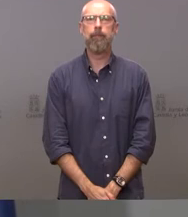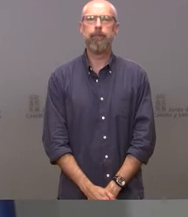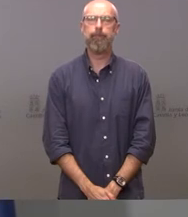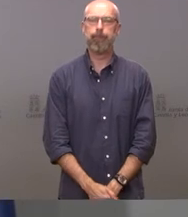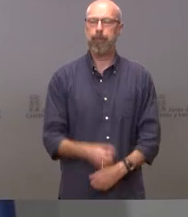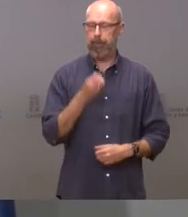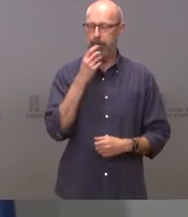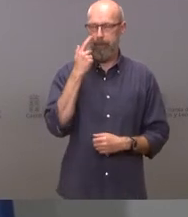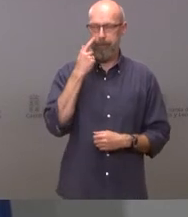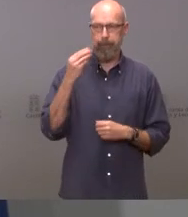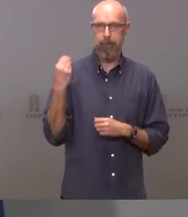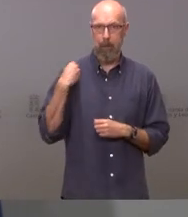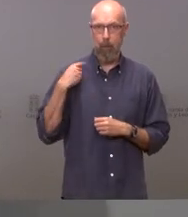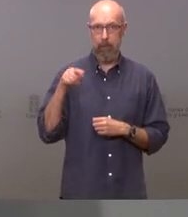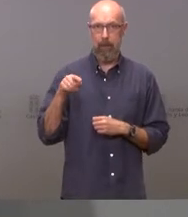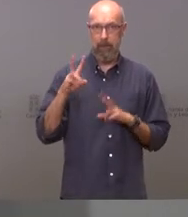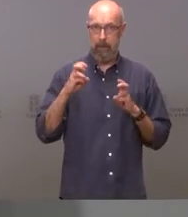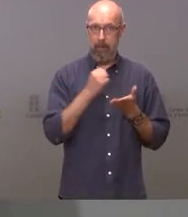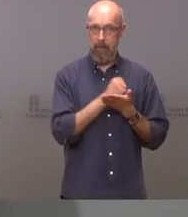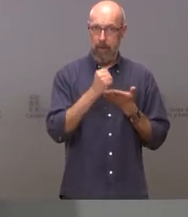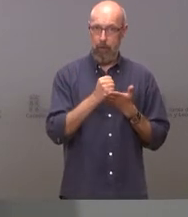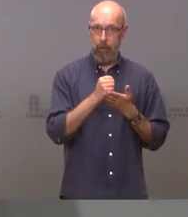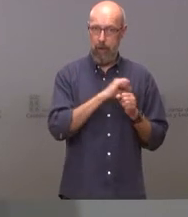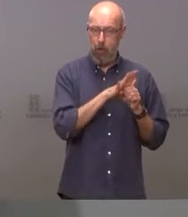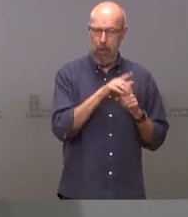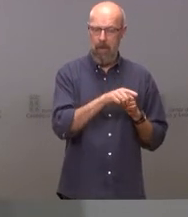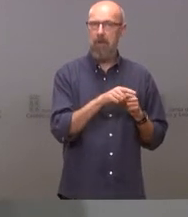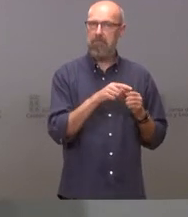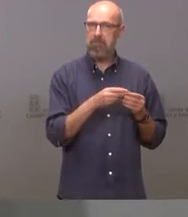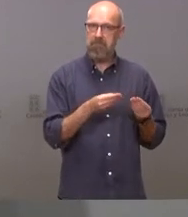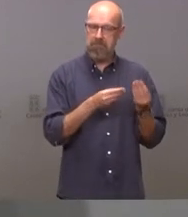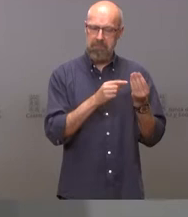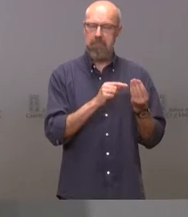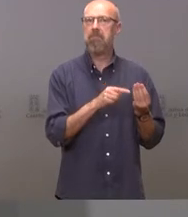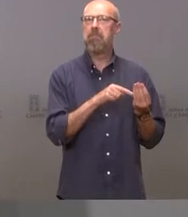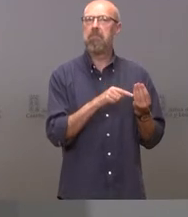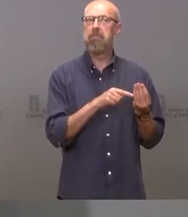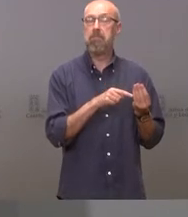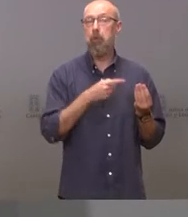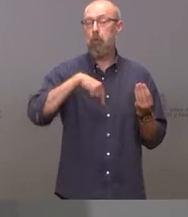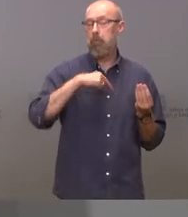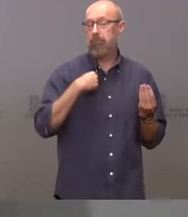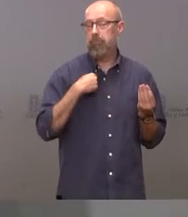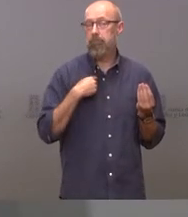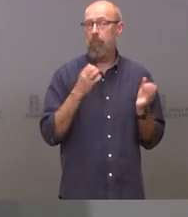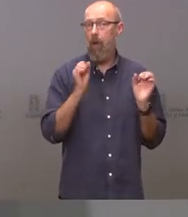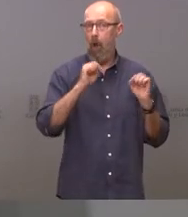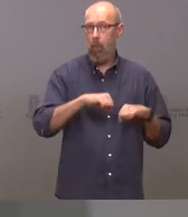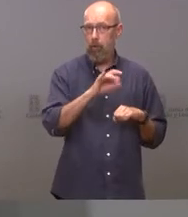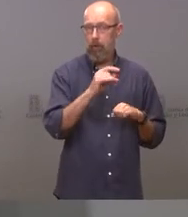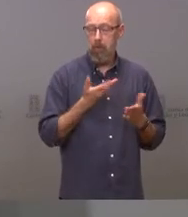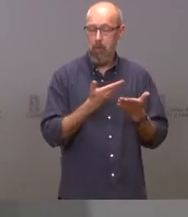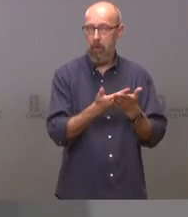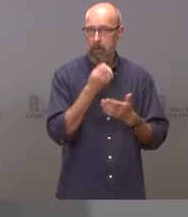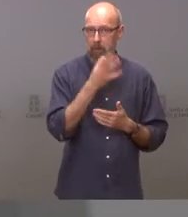Bien, sobre el pasaporte COVID nosotros estamos naturalmente de acuerdo con esta propuesta. Saben